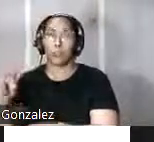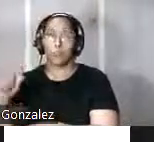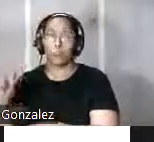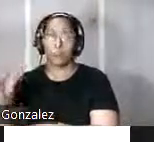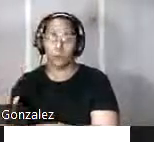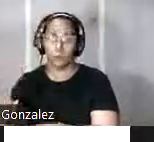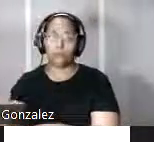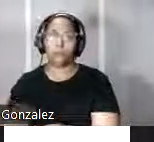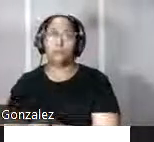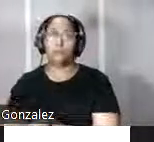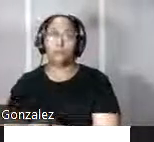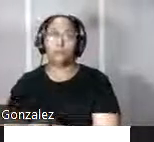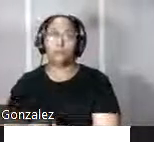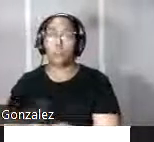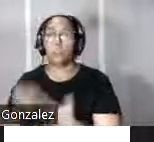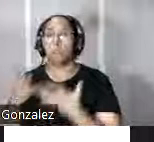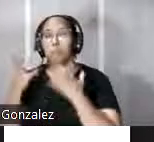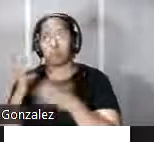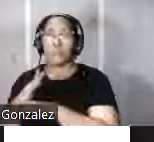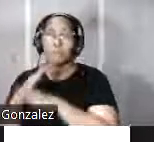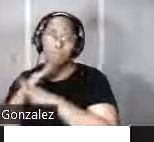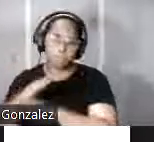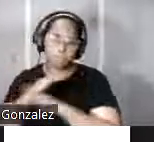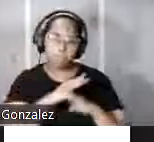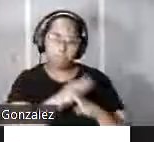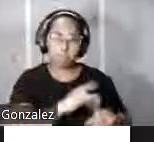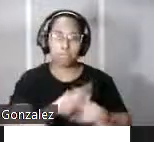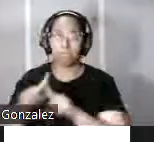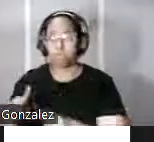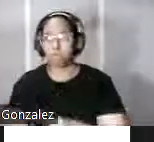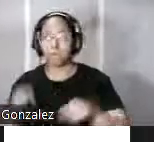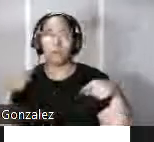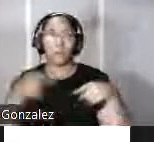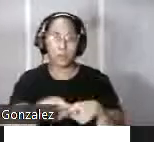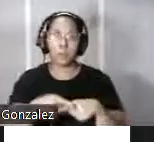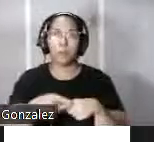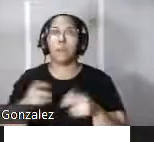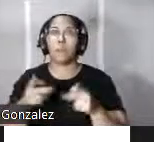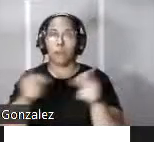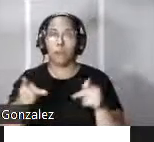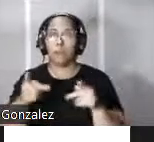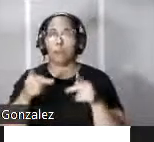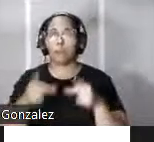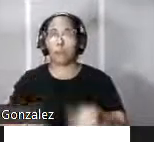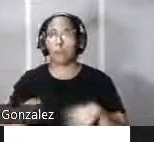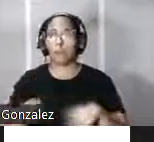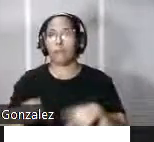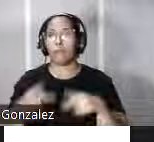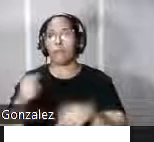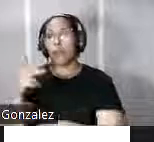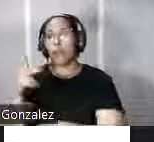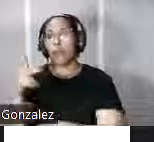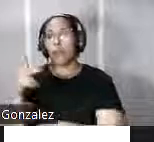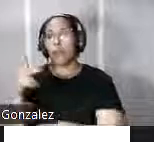Boquerón el objetivo era evitar el acceso de posibles lanchas enemigas en la laguna de Condado pero tanto el Boquerón como